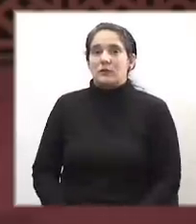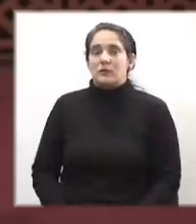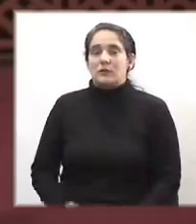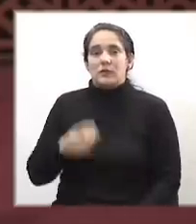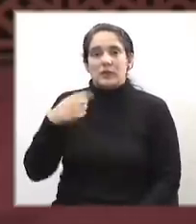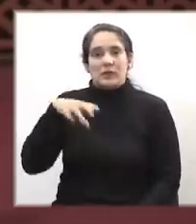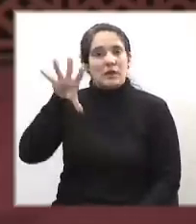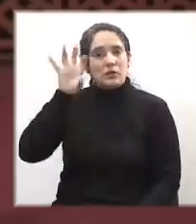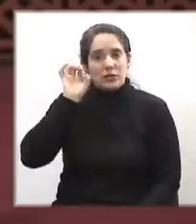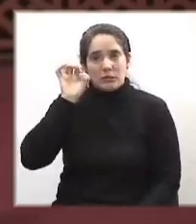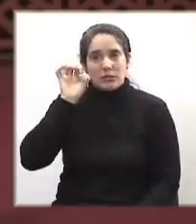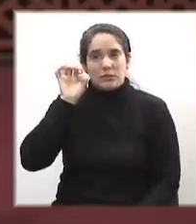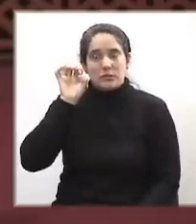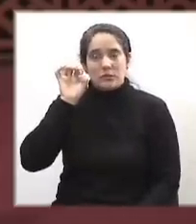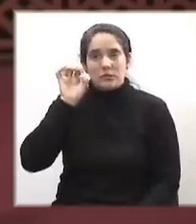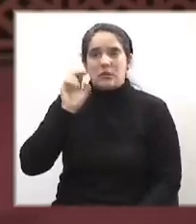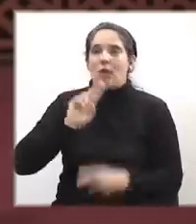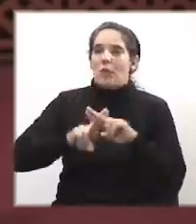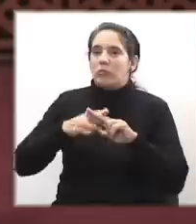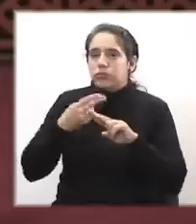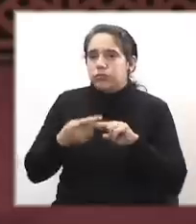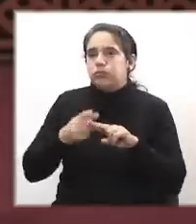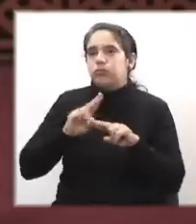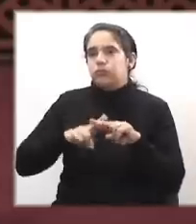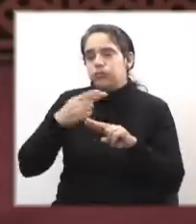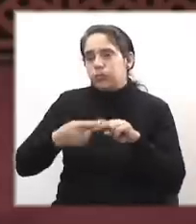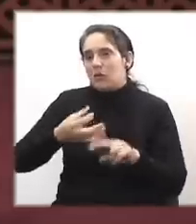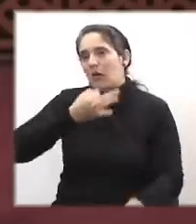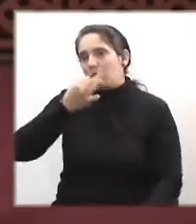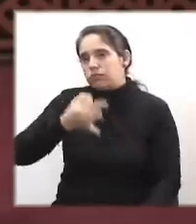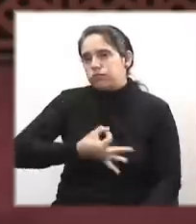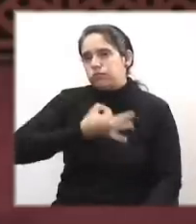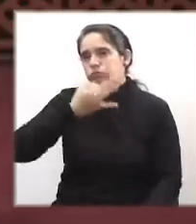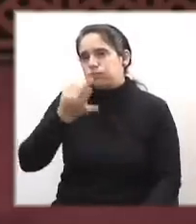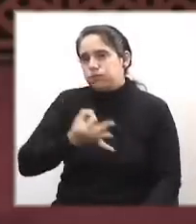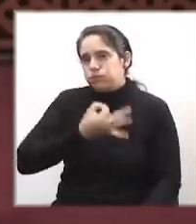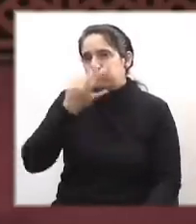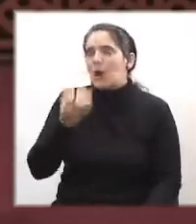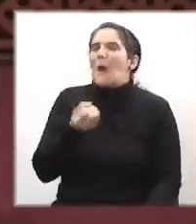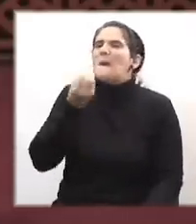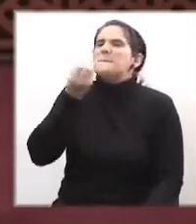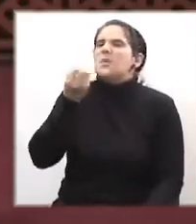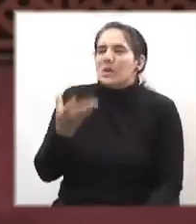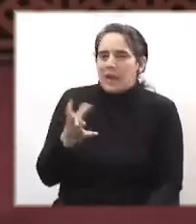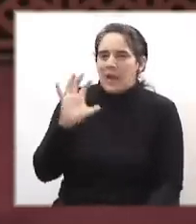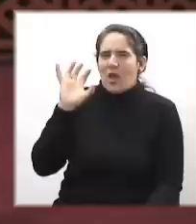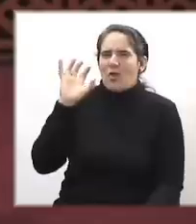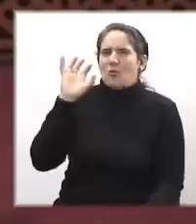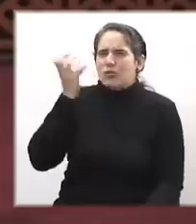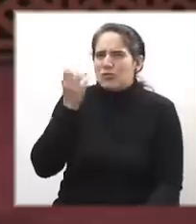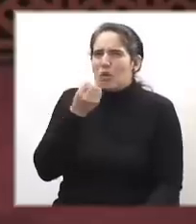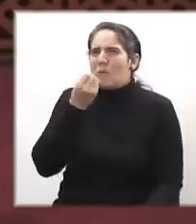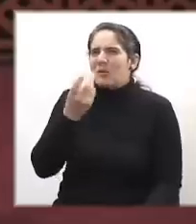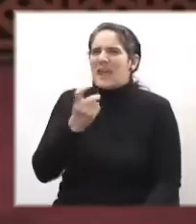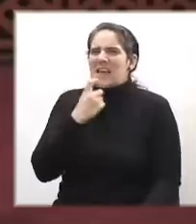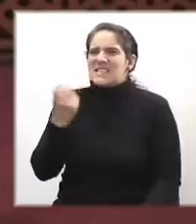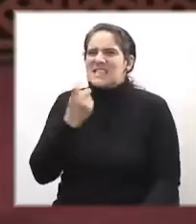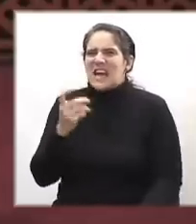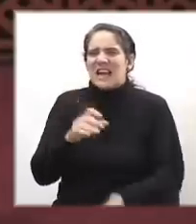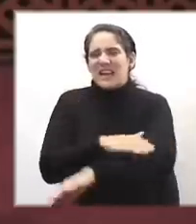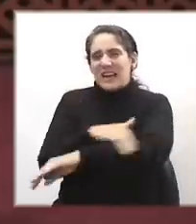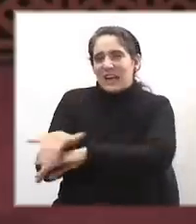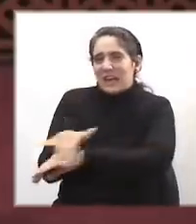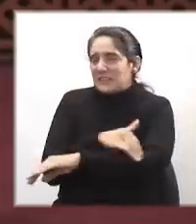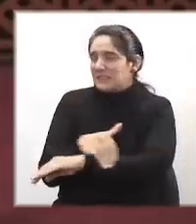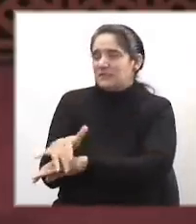escuchamos repetidos discursos justificando la violencia que llevó al baño de sangre que generó esa